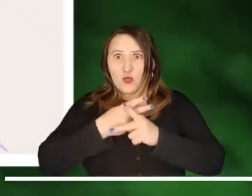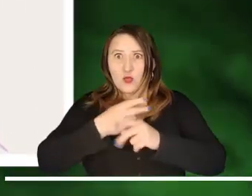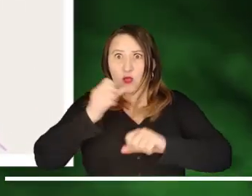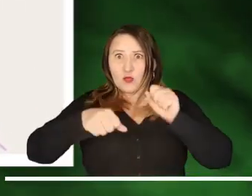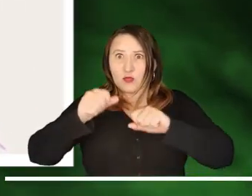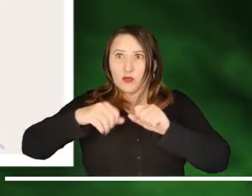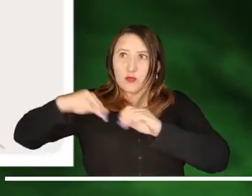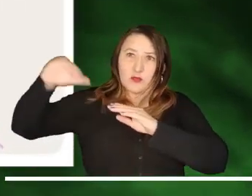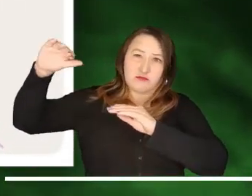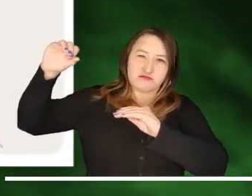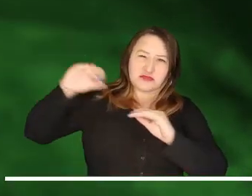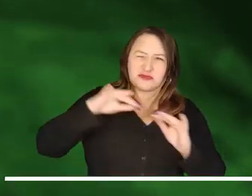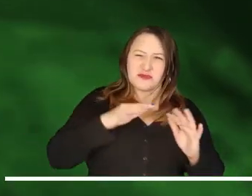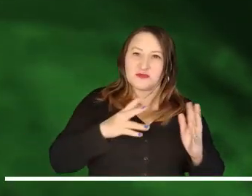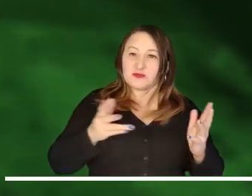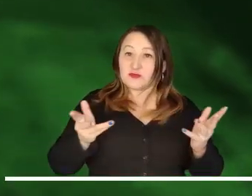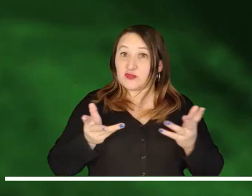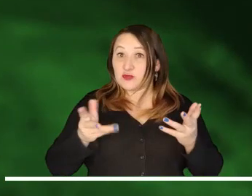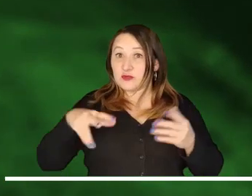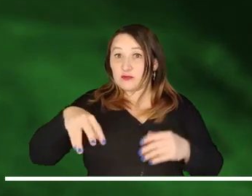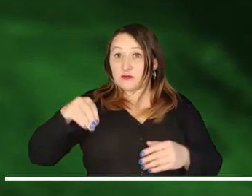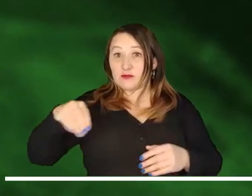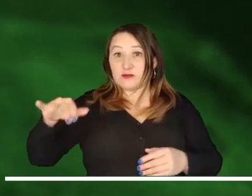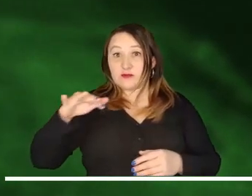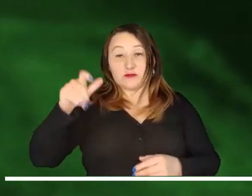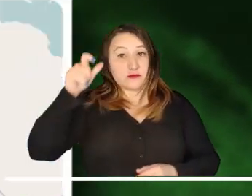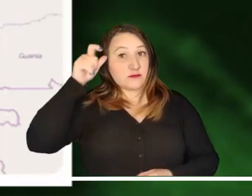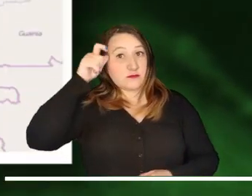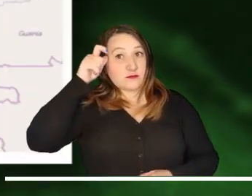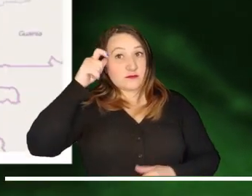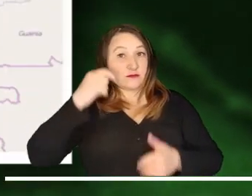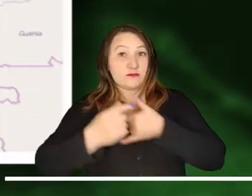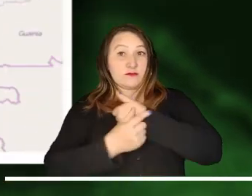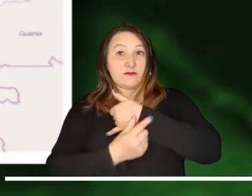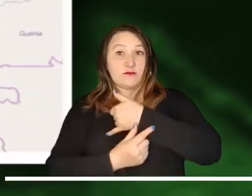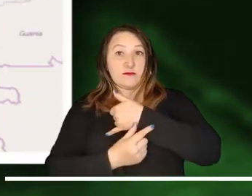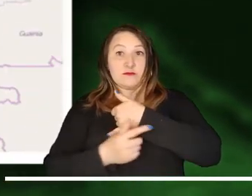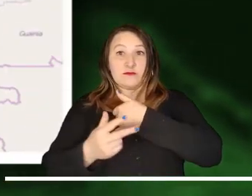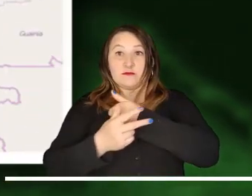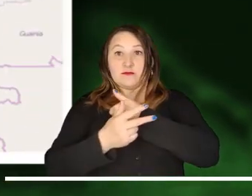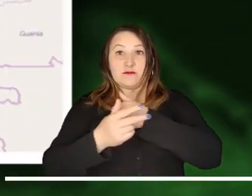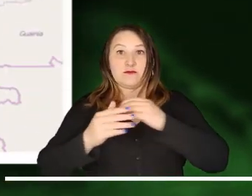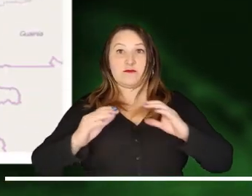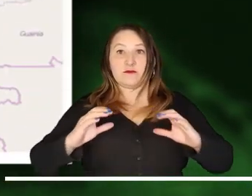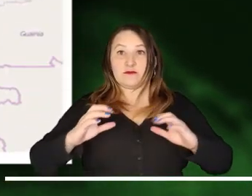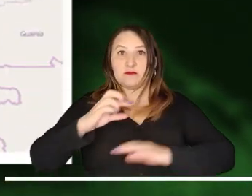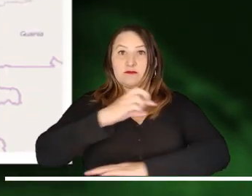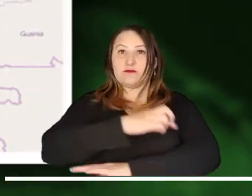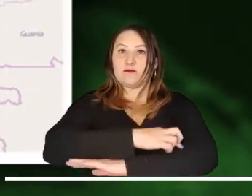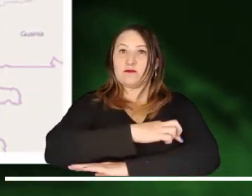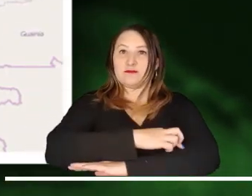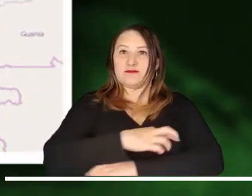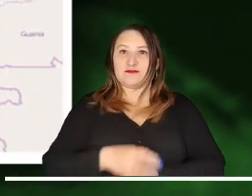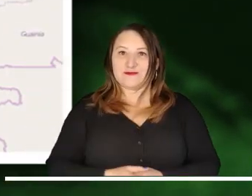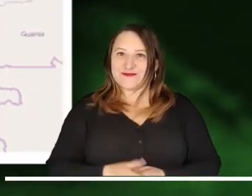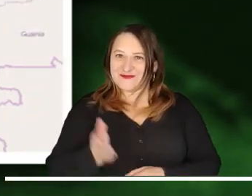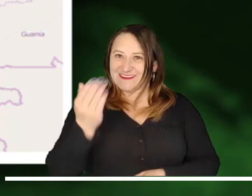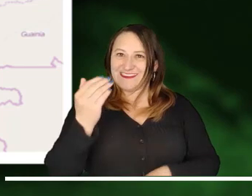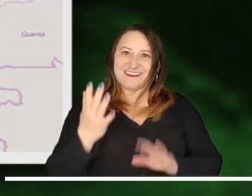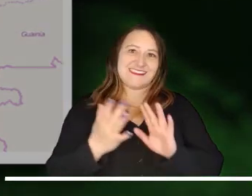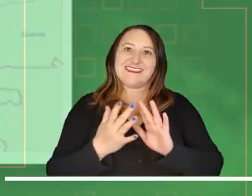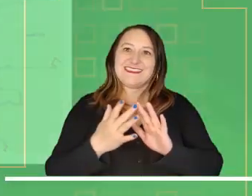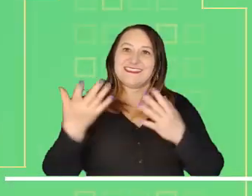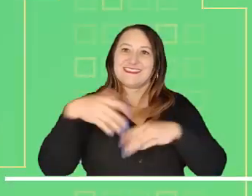Atención a los posibles deslizamientos en Magdalena, Córdoba, el Pacífico, los Andes, Caquetá y